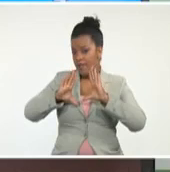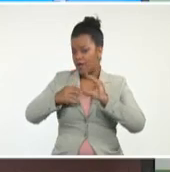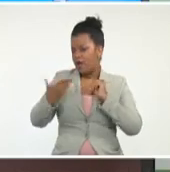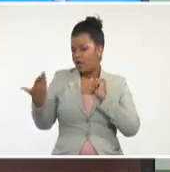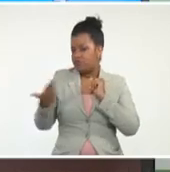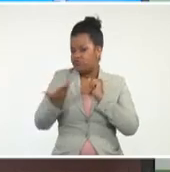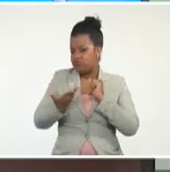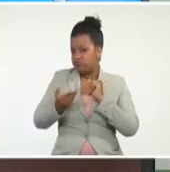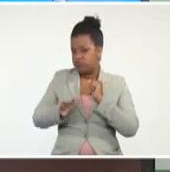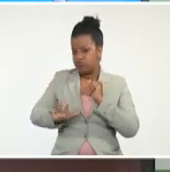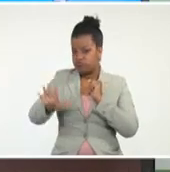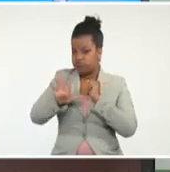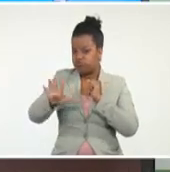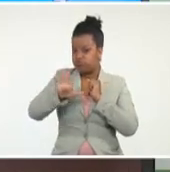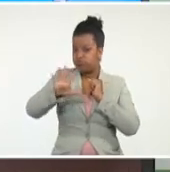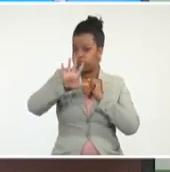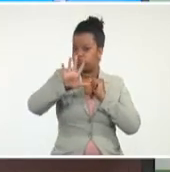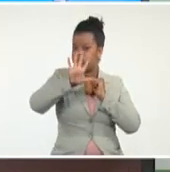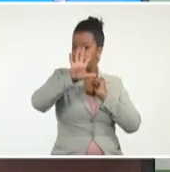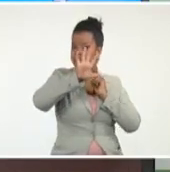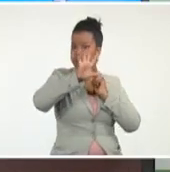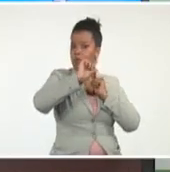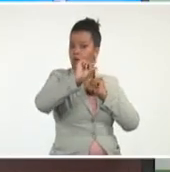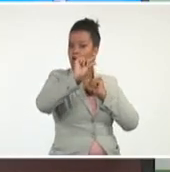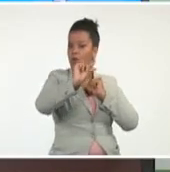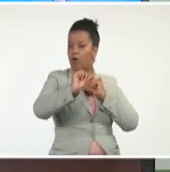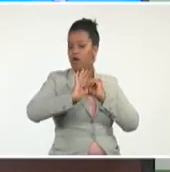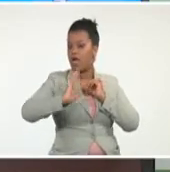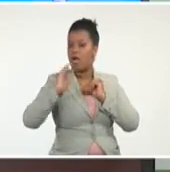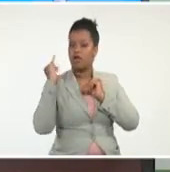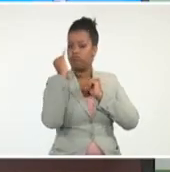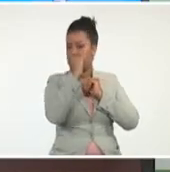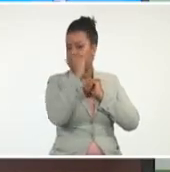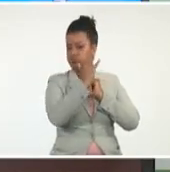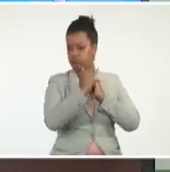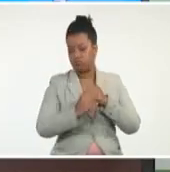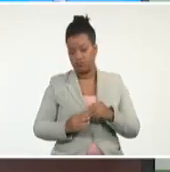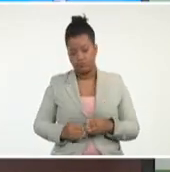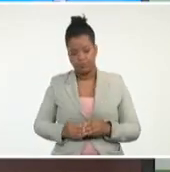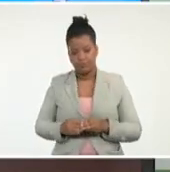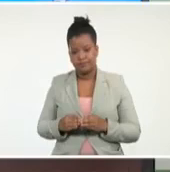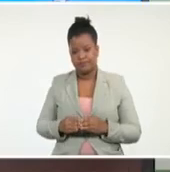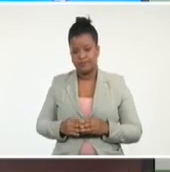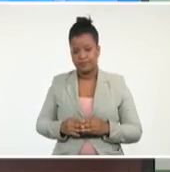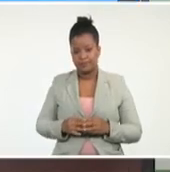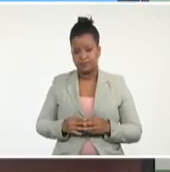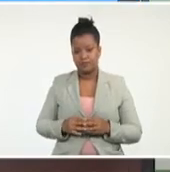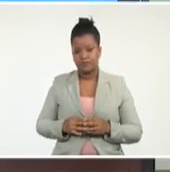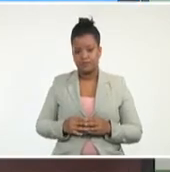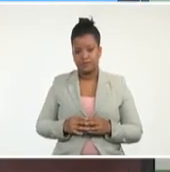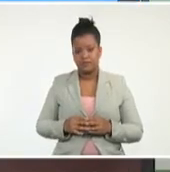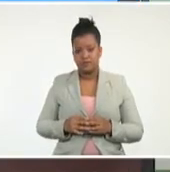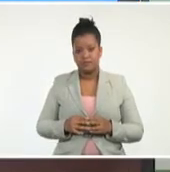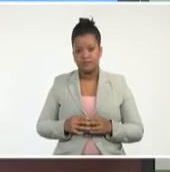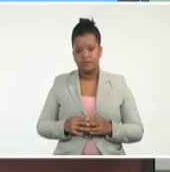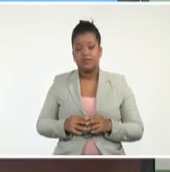poco a poco, y se va a ir alejando de Cuba hacia el norte. Ahora bien,